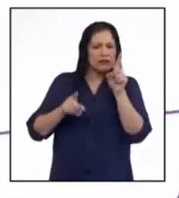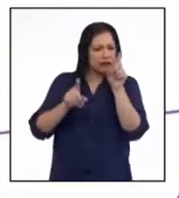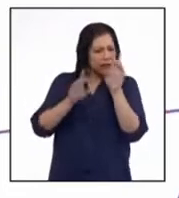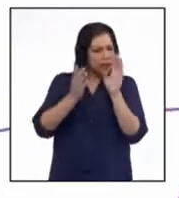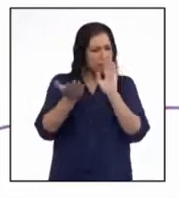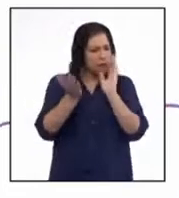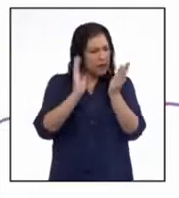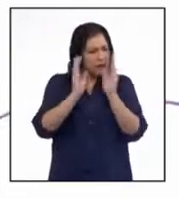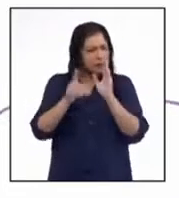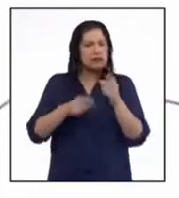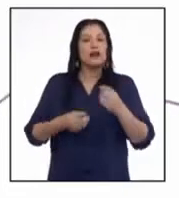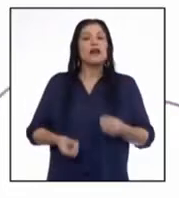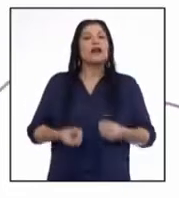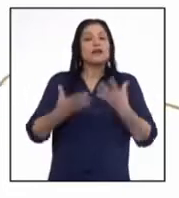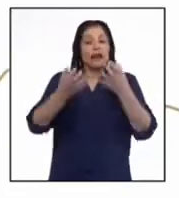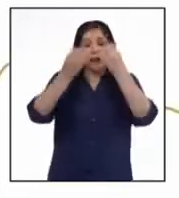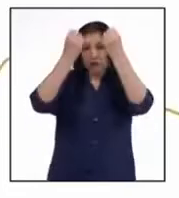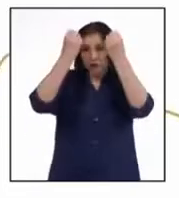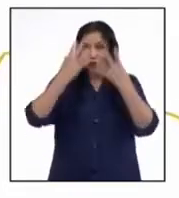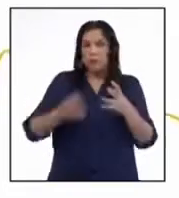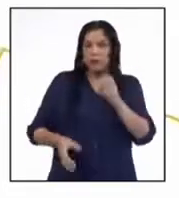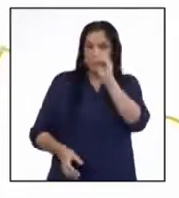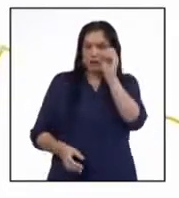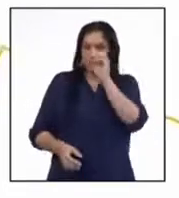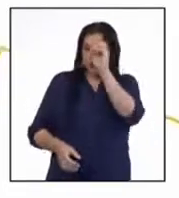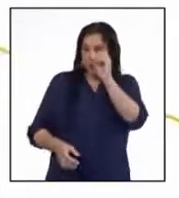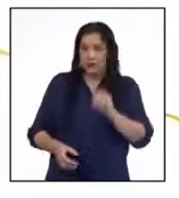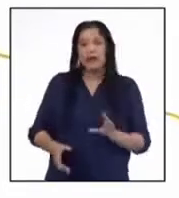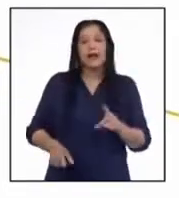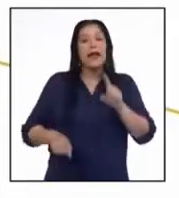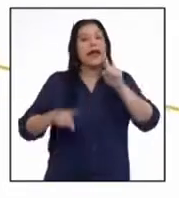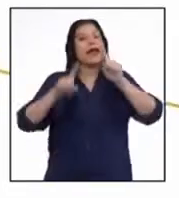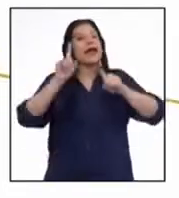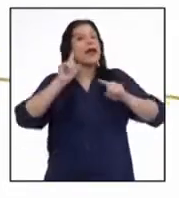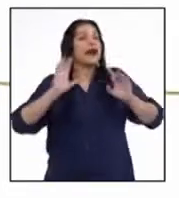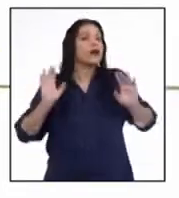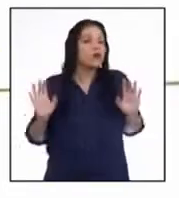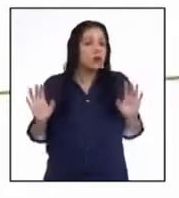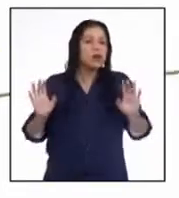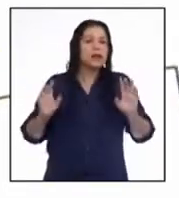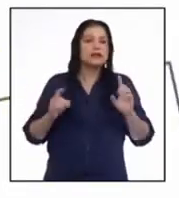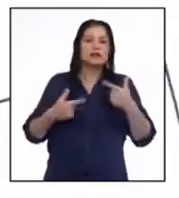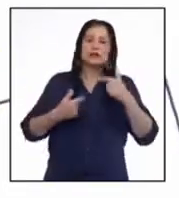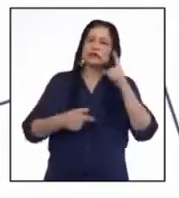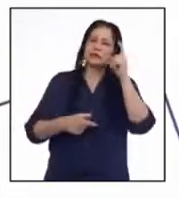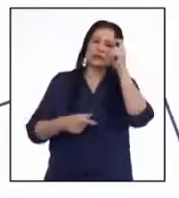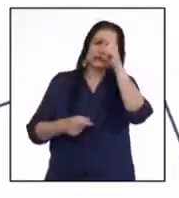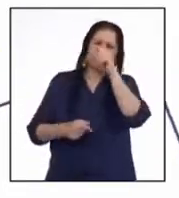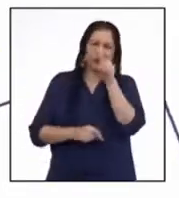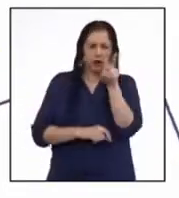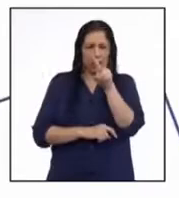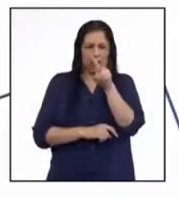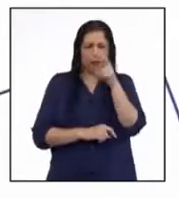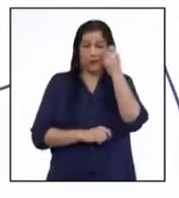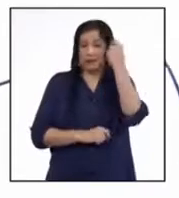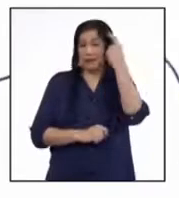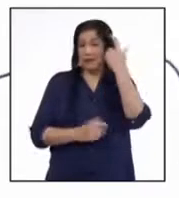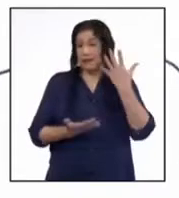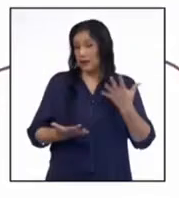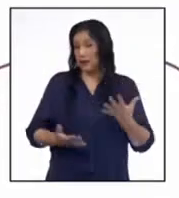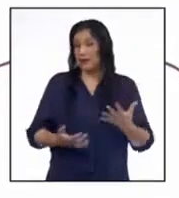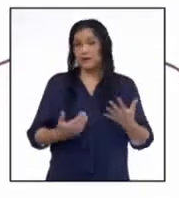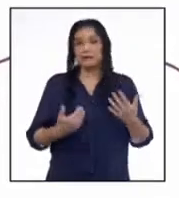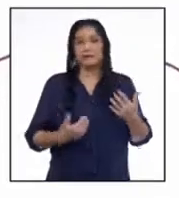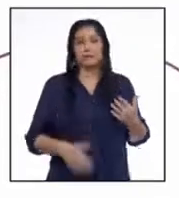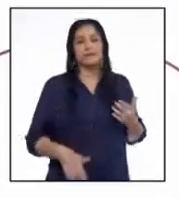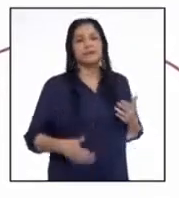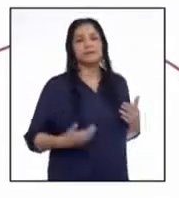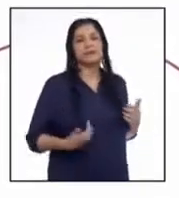similares en los que se brinda información estadística, y en algunas ocasiones he tenido dificultad para interpretarlos.